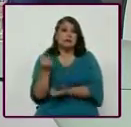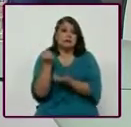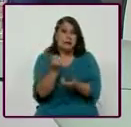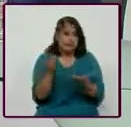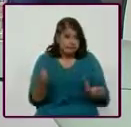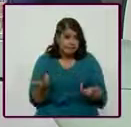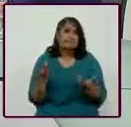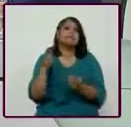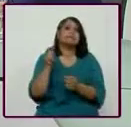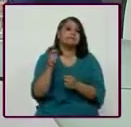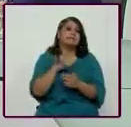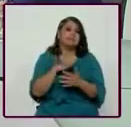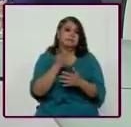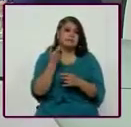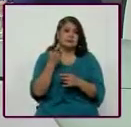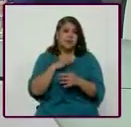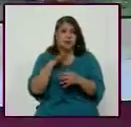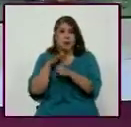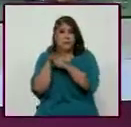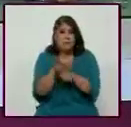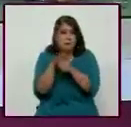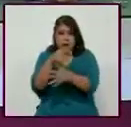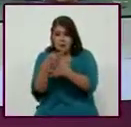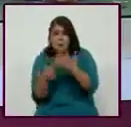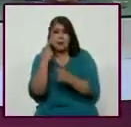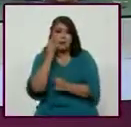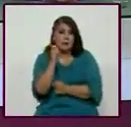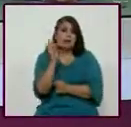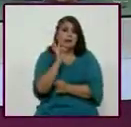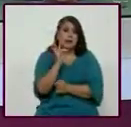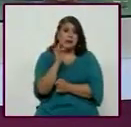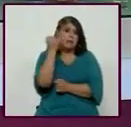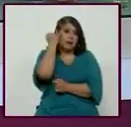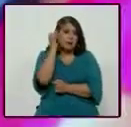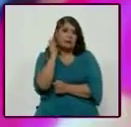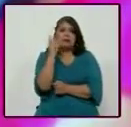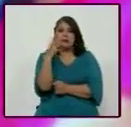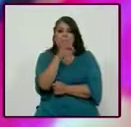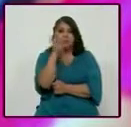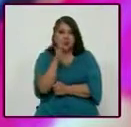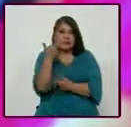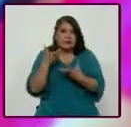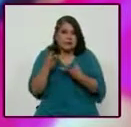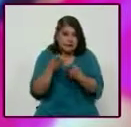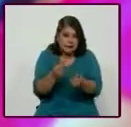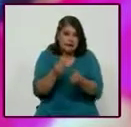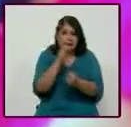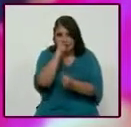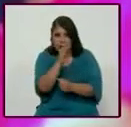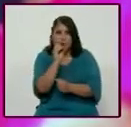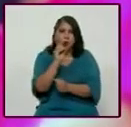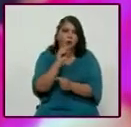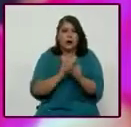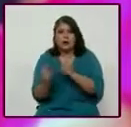Entonces, aquí en estas expresiones que se han vertido, sabemos que si sólo el 10% de los gastos directos o indirectos de estas